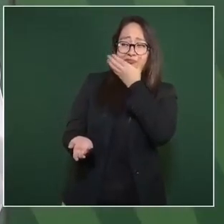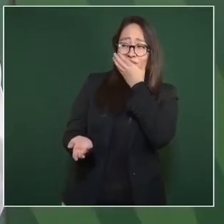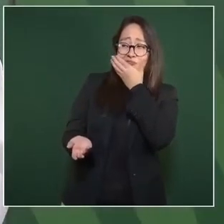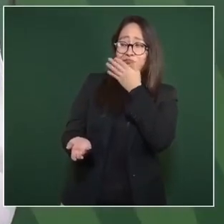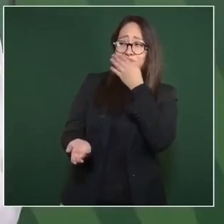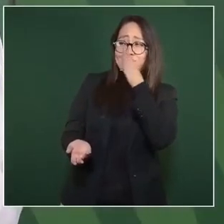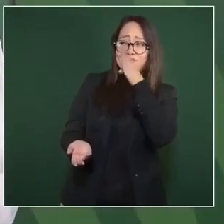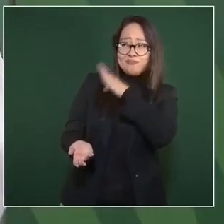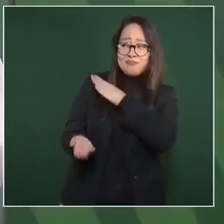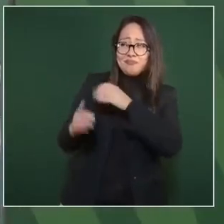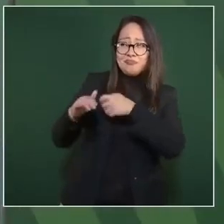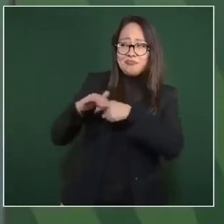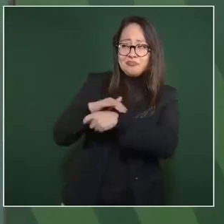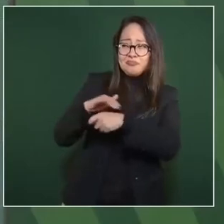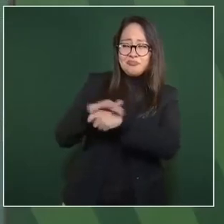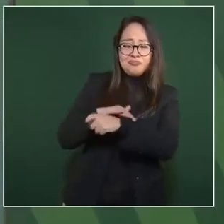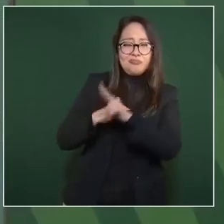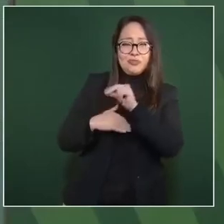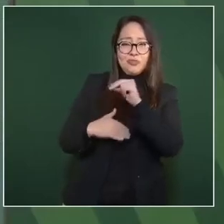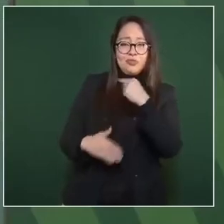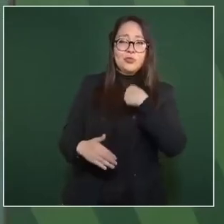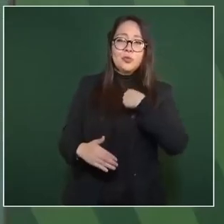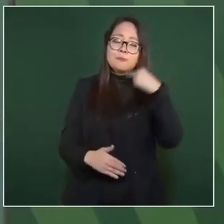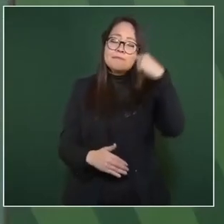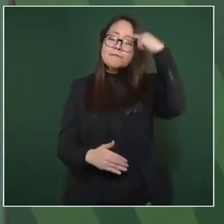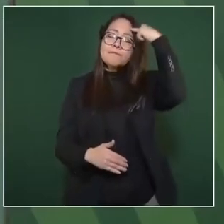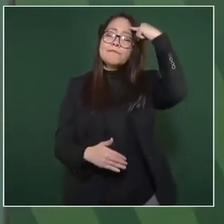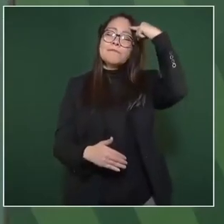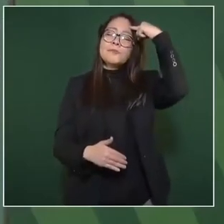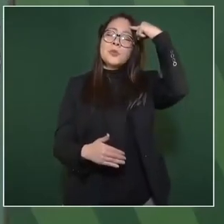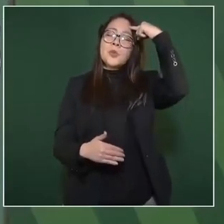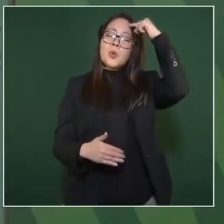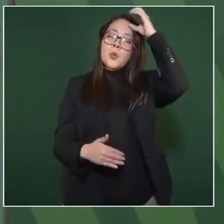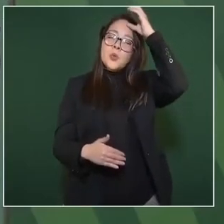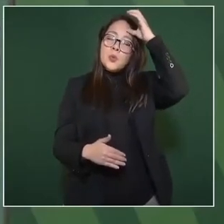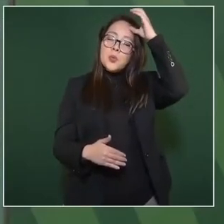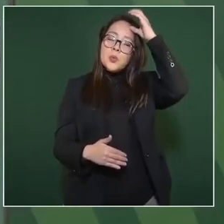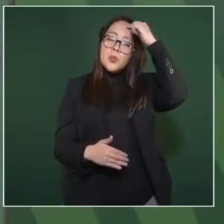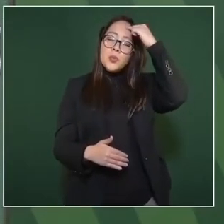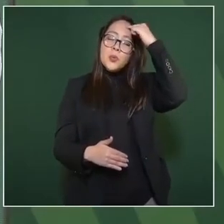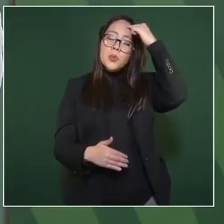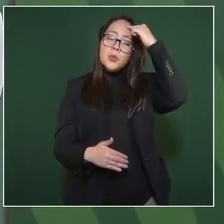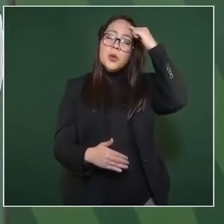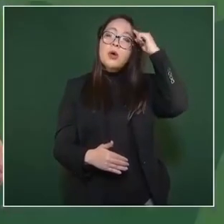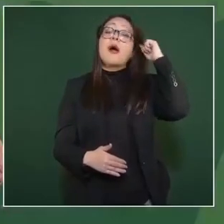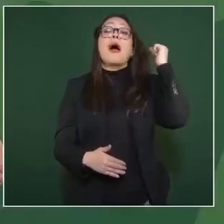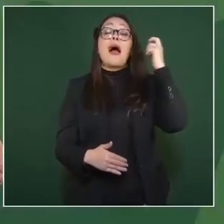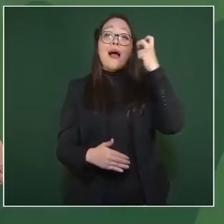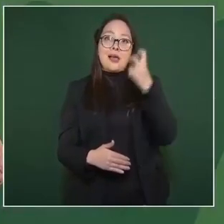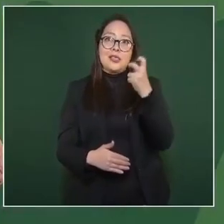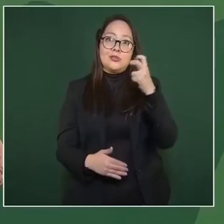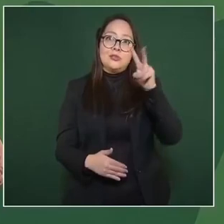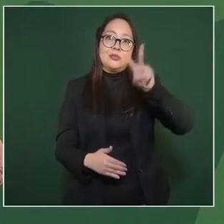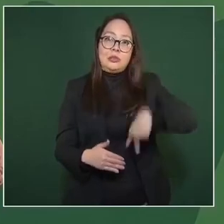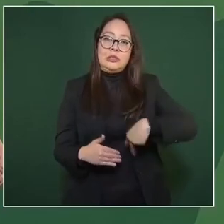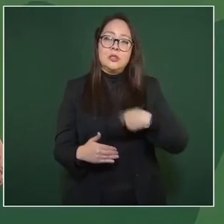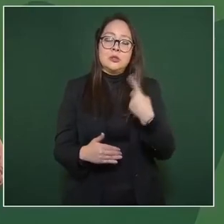el tribunal de mi conciencia, que es el que me preocupa.